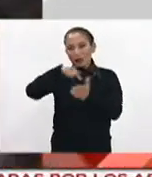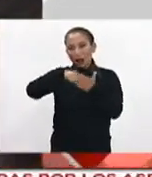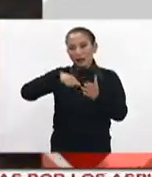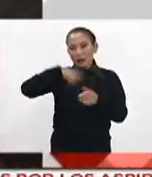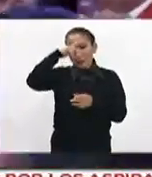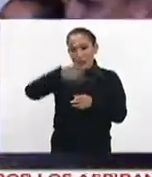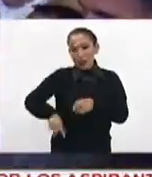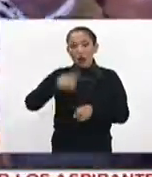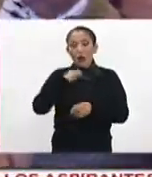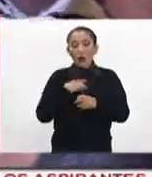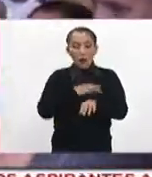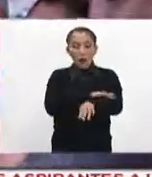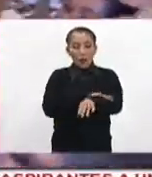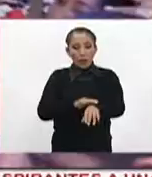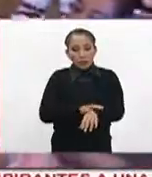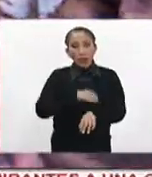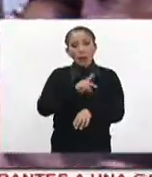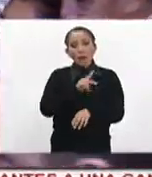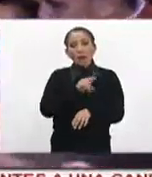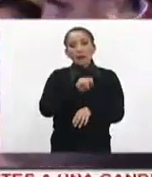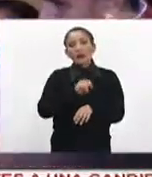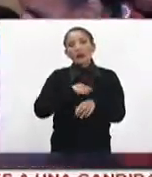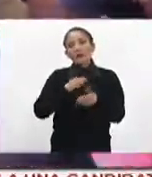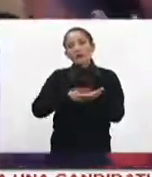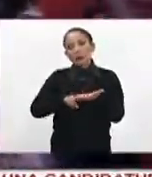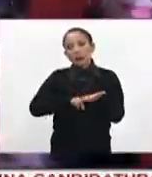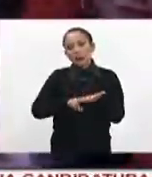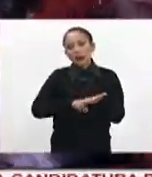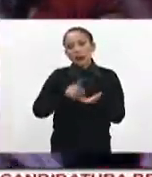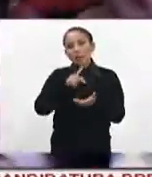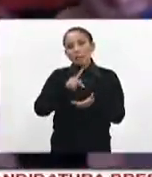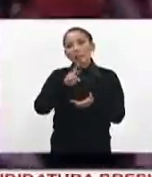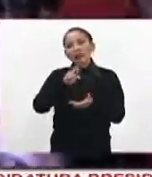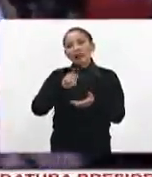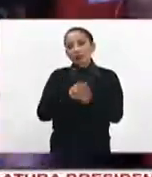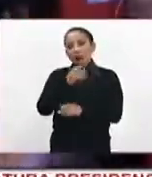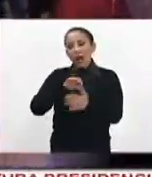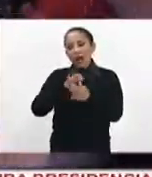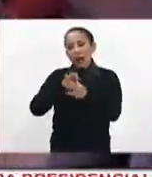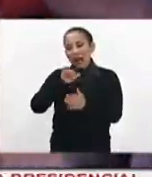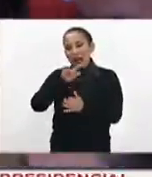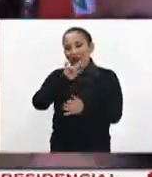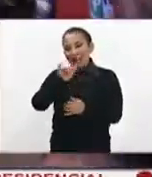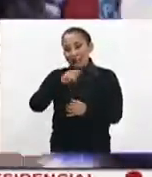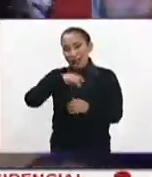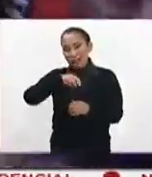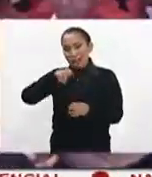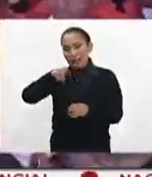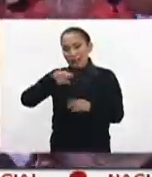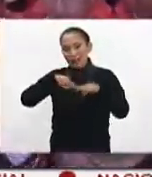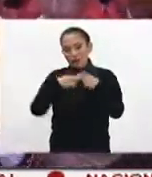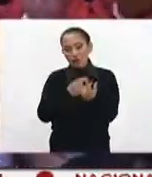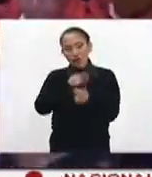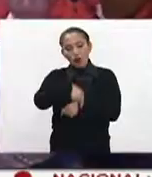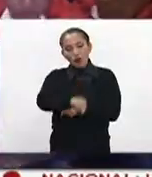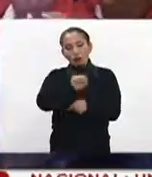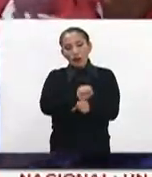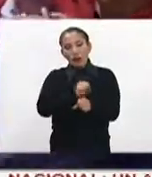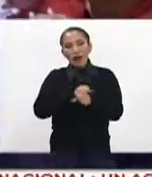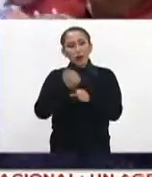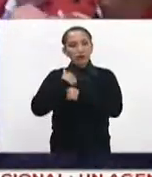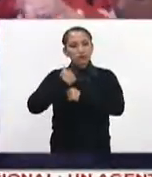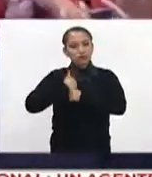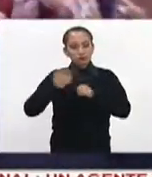precandidato de la coalición PRI, Partido Verde Ecologista de México y Partido Nueva Alianza, José Antonio Mid, se reunió este sábado con la